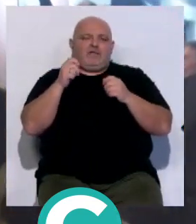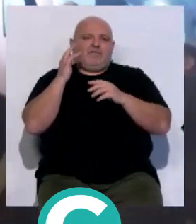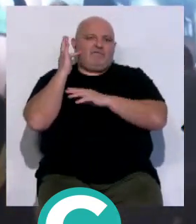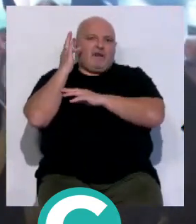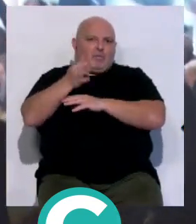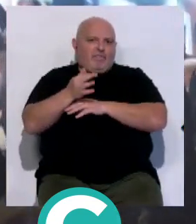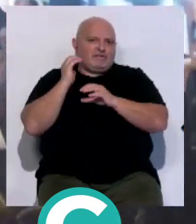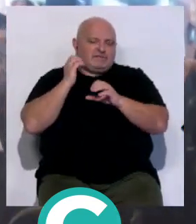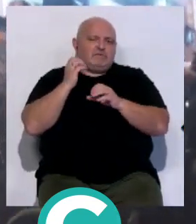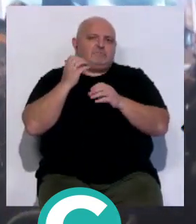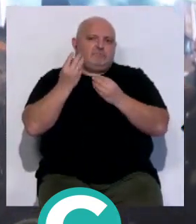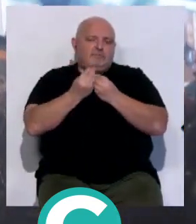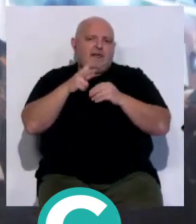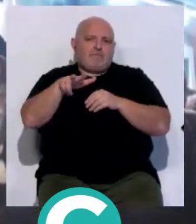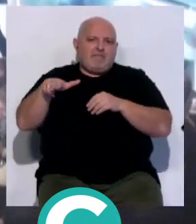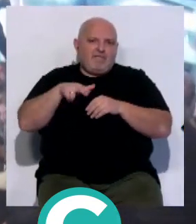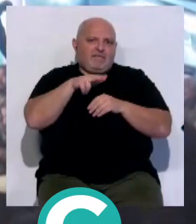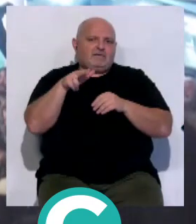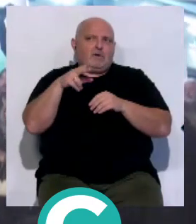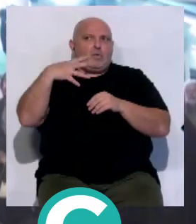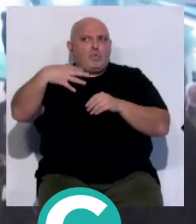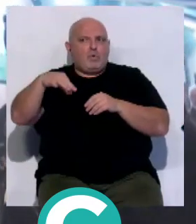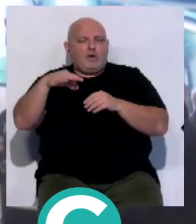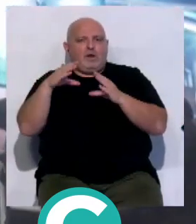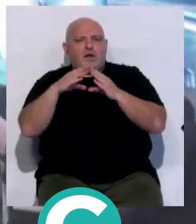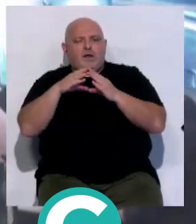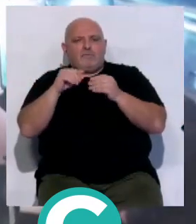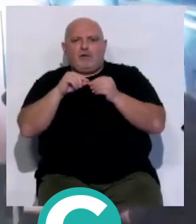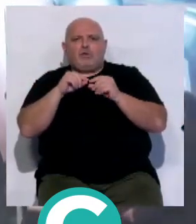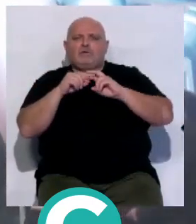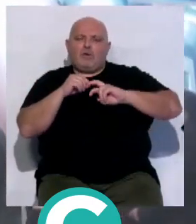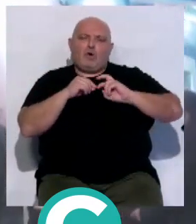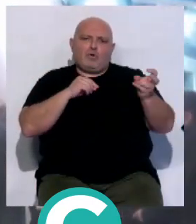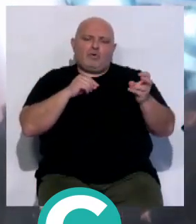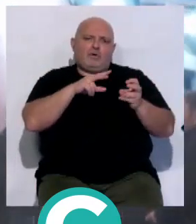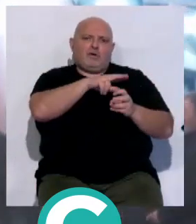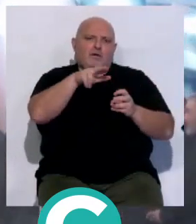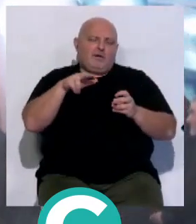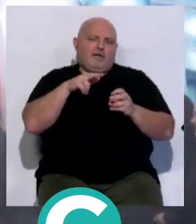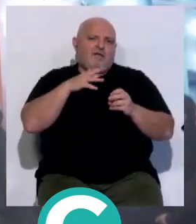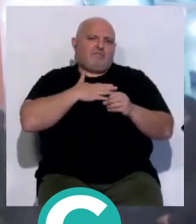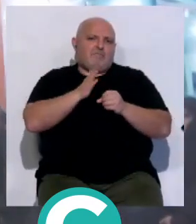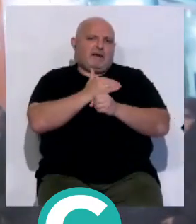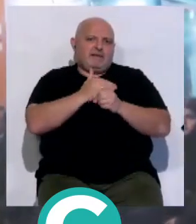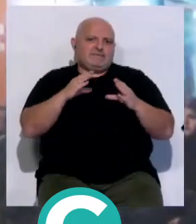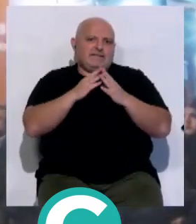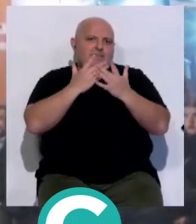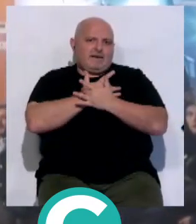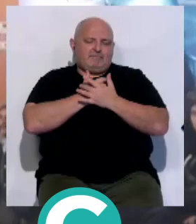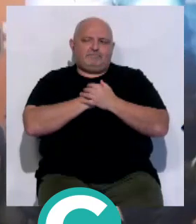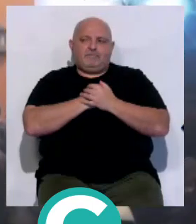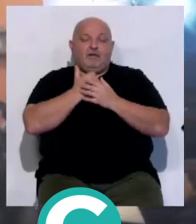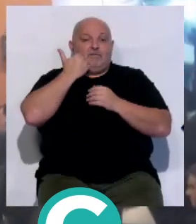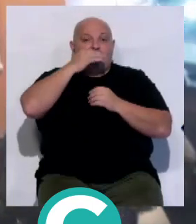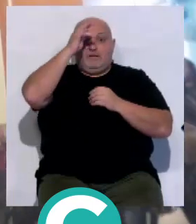Crucis acompañado por las hermandades no solamente de la iglesia de la Merced sino por las hermandades del barrio de Santa María. Y